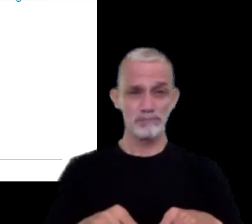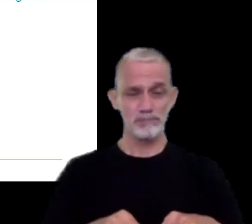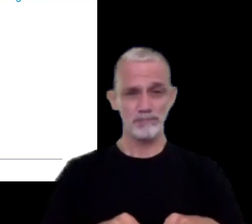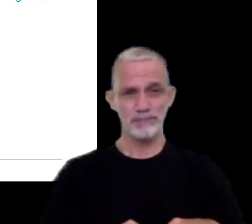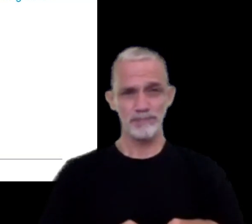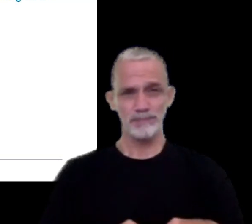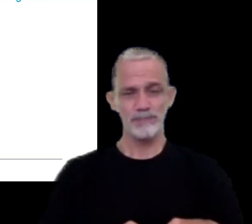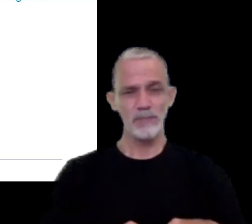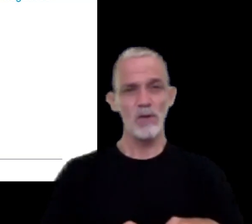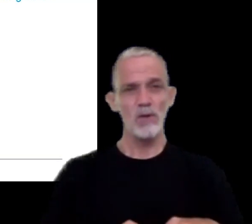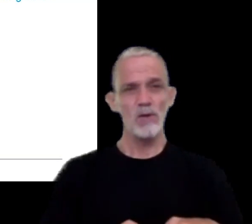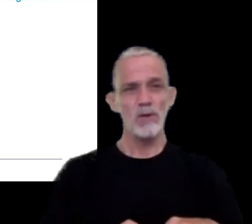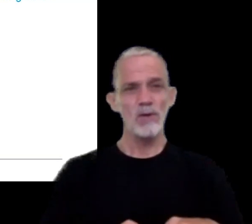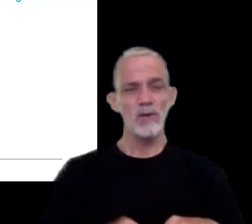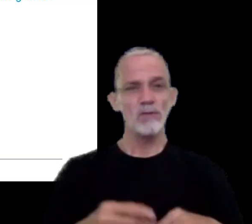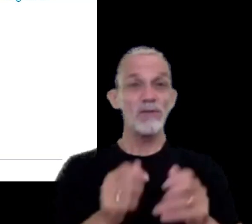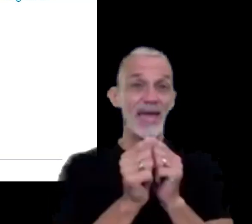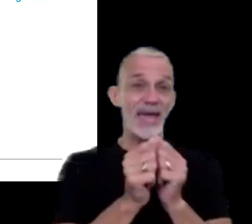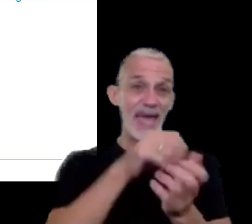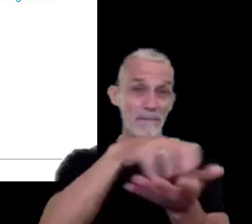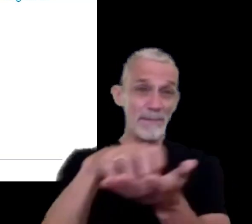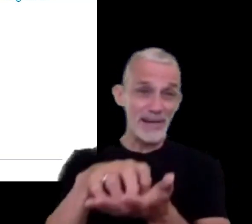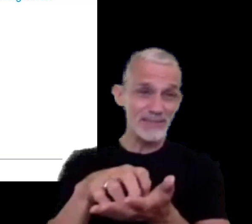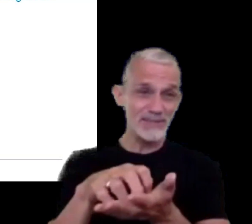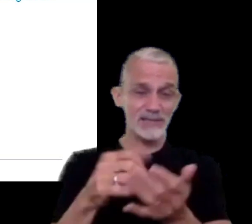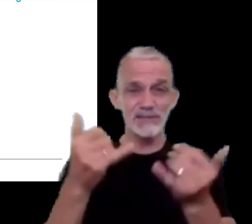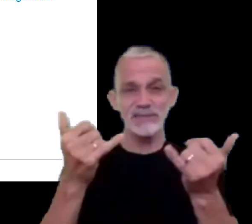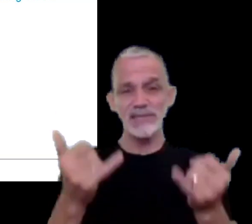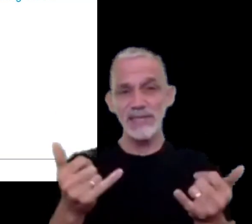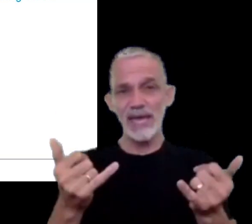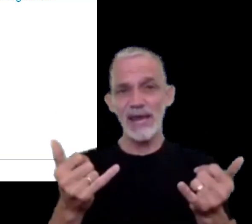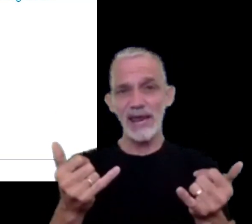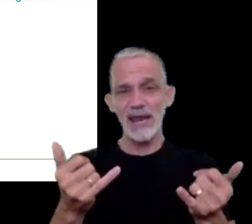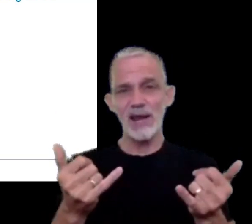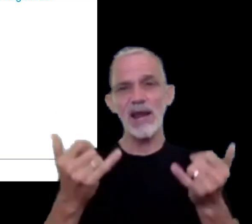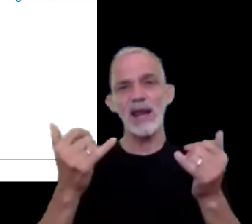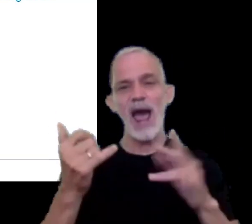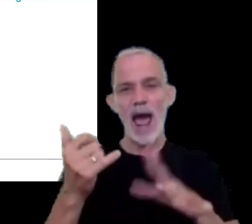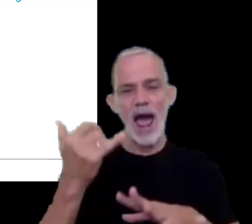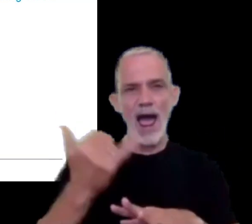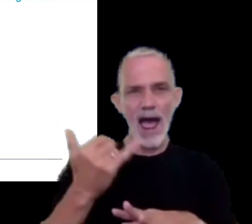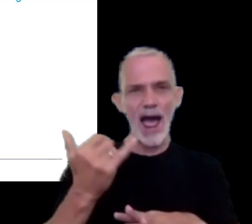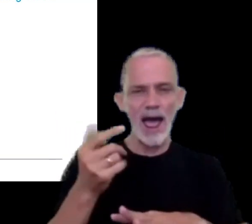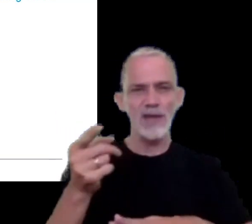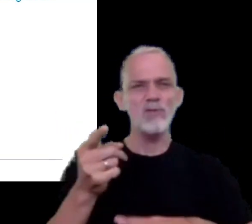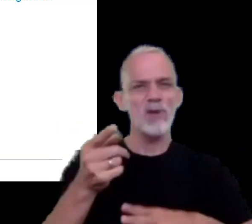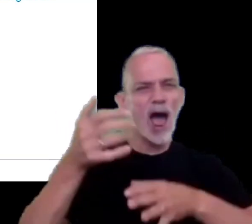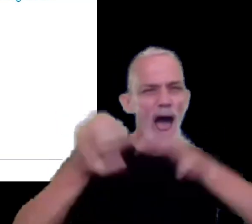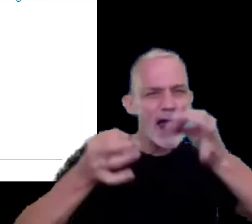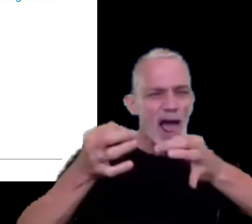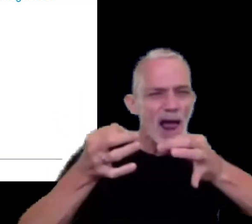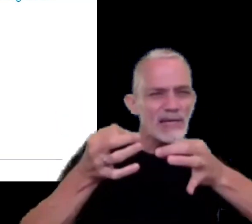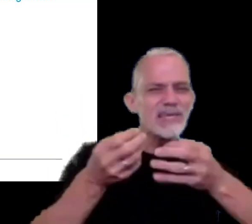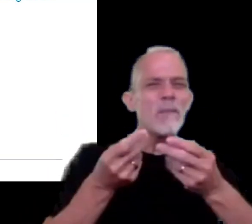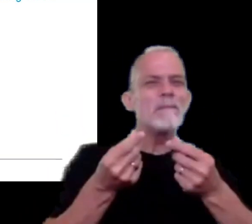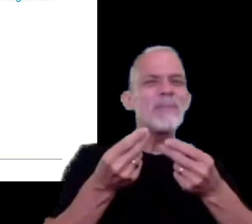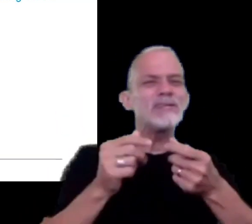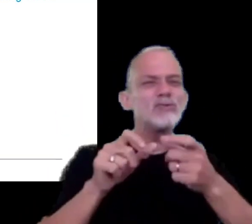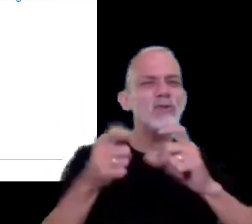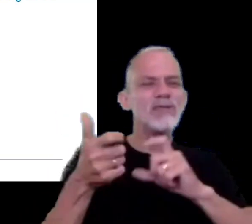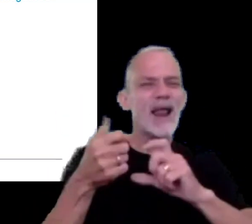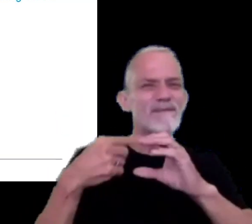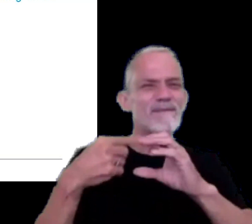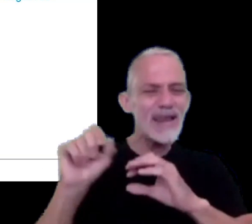permitiendo a las empresas que tengan que realicen naturalmente un análisis de precio de transferencia para poder